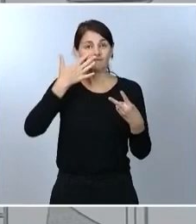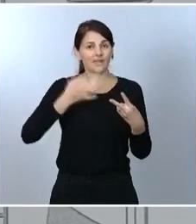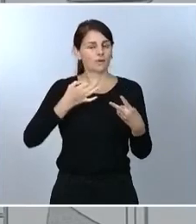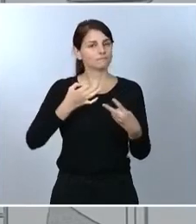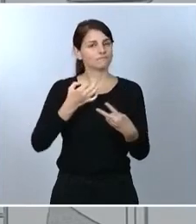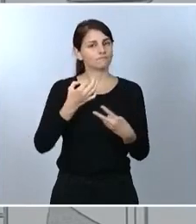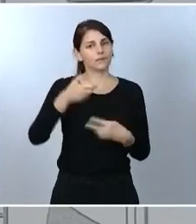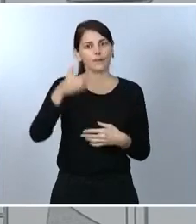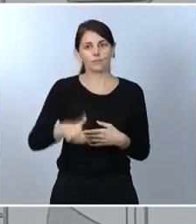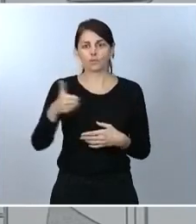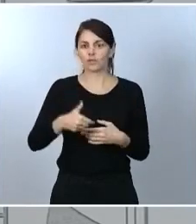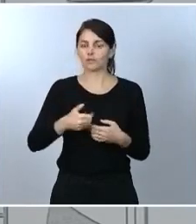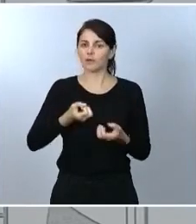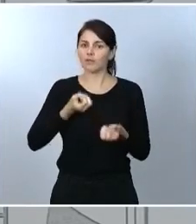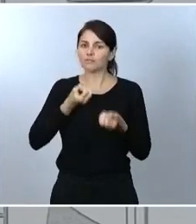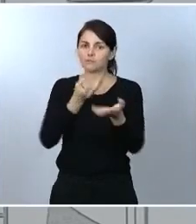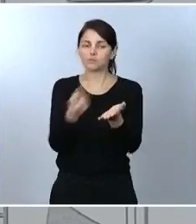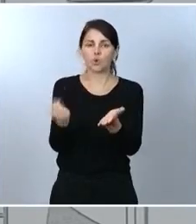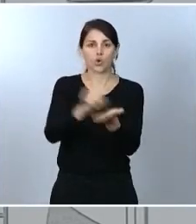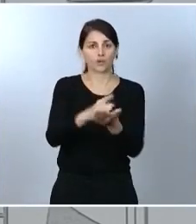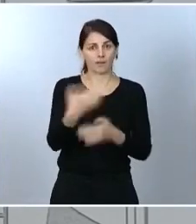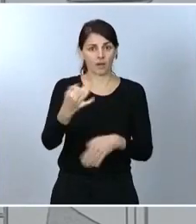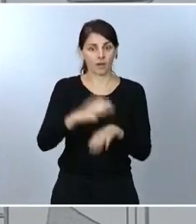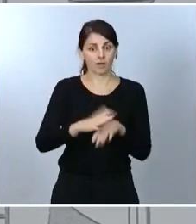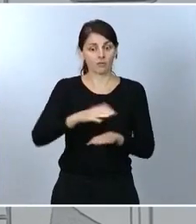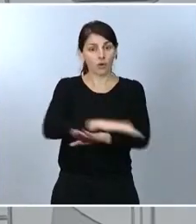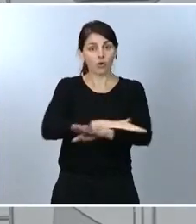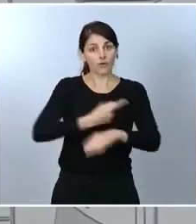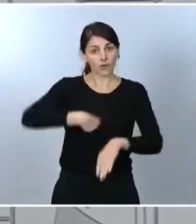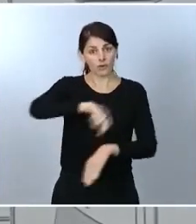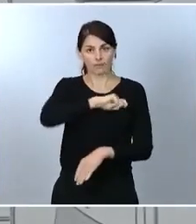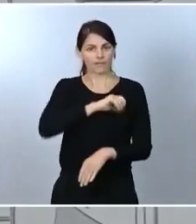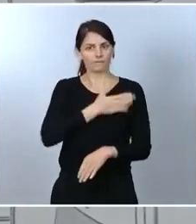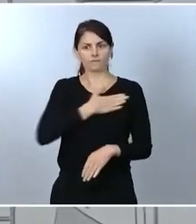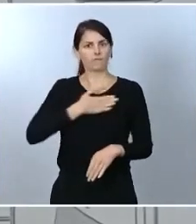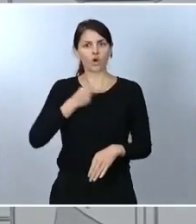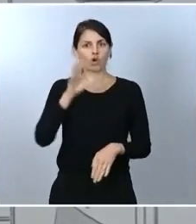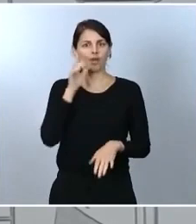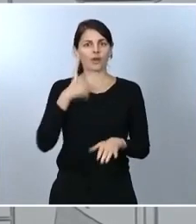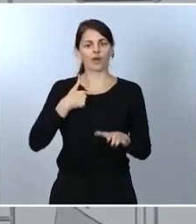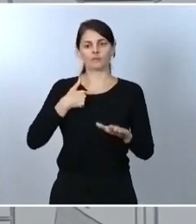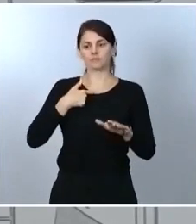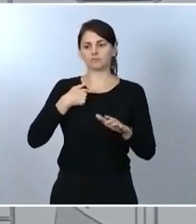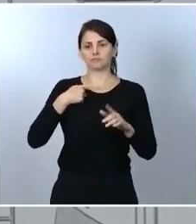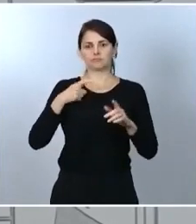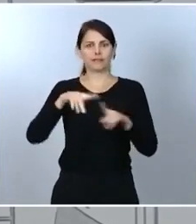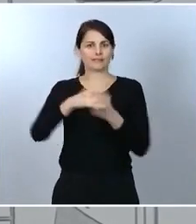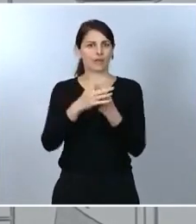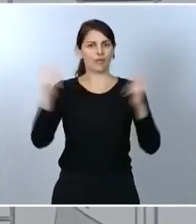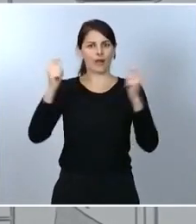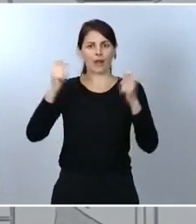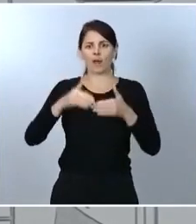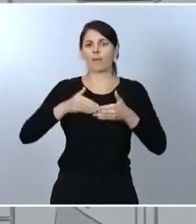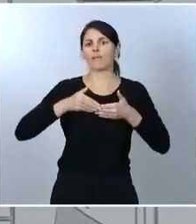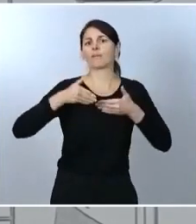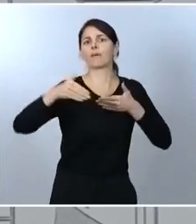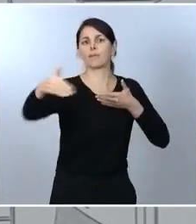España no tiene intención de estar ni un día más ni un día menos con el estado de alarma para hacer frente con el mejor